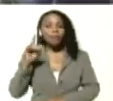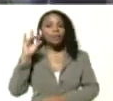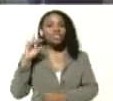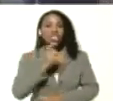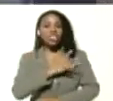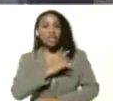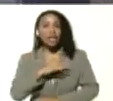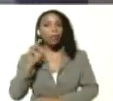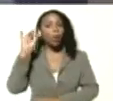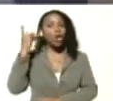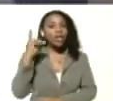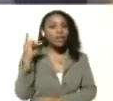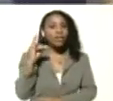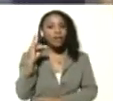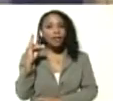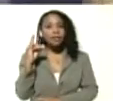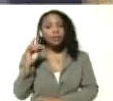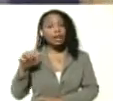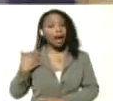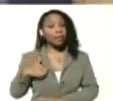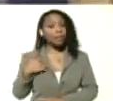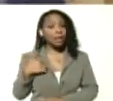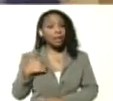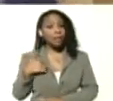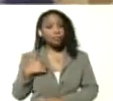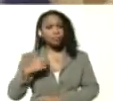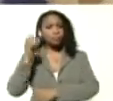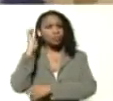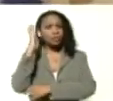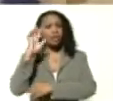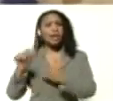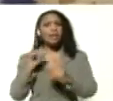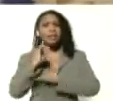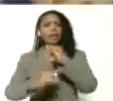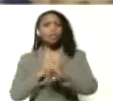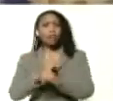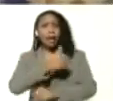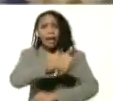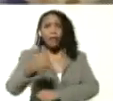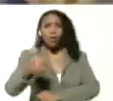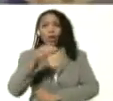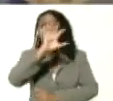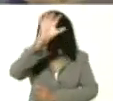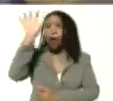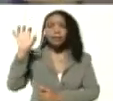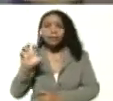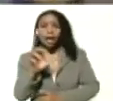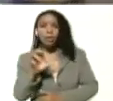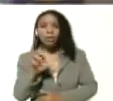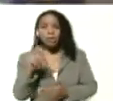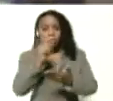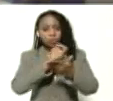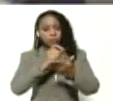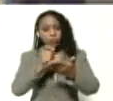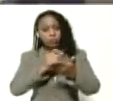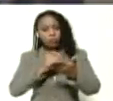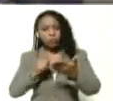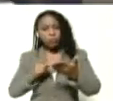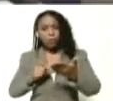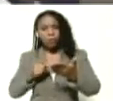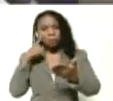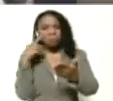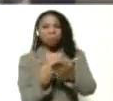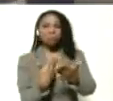de Buenos Aires. Hicimos un seminario internacional. Y cada uno de los estados, presidente, escribió el